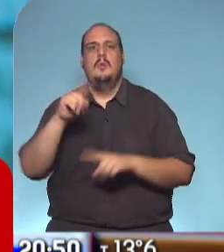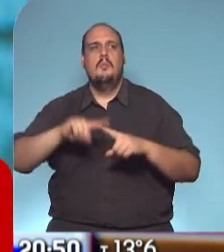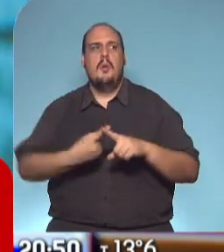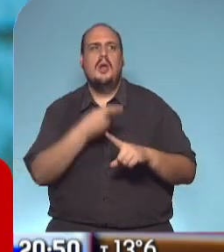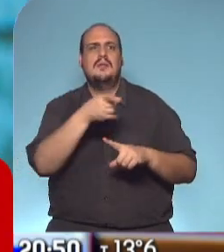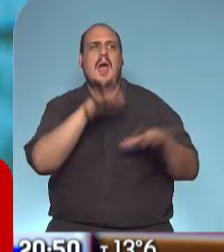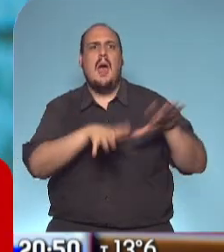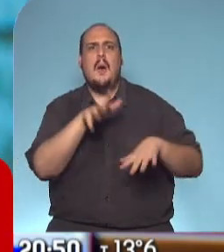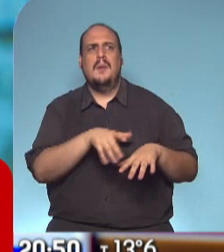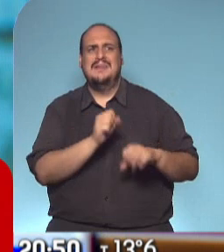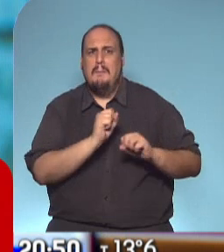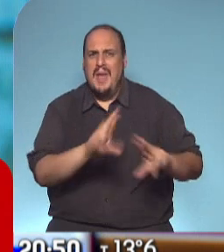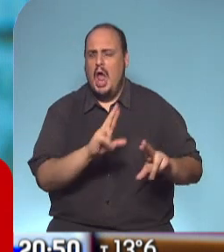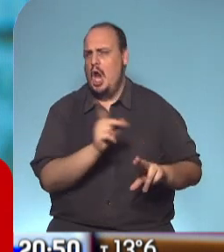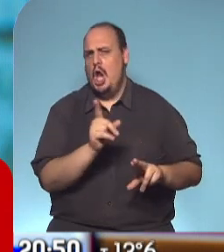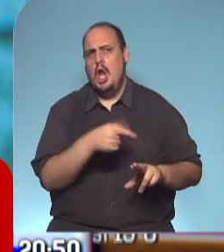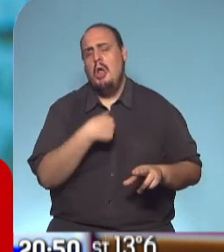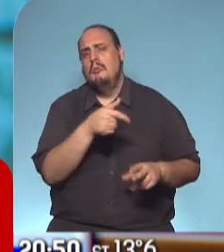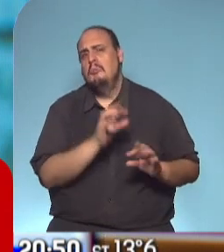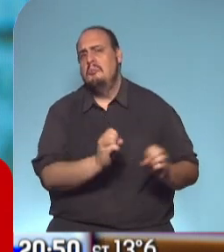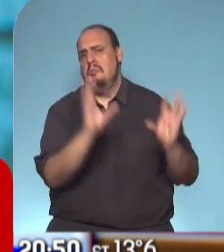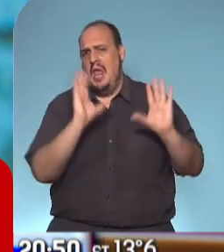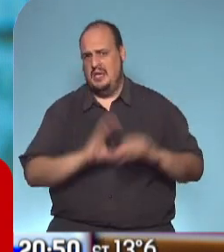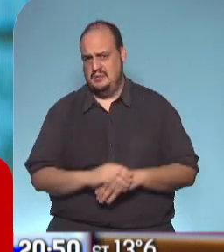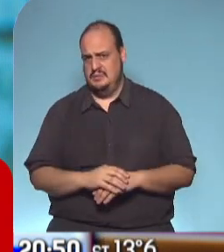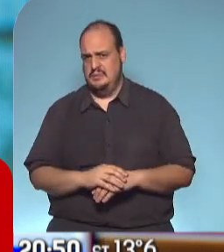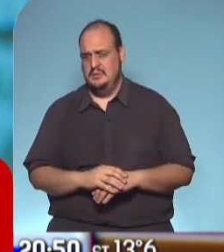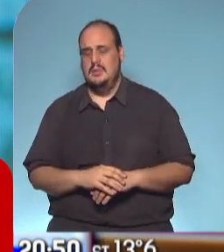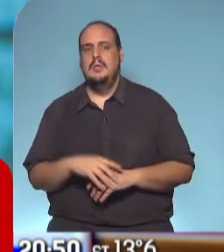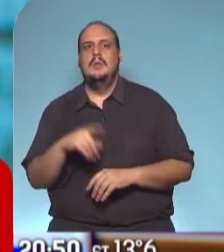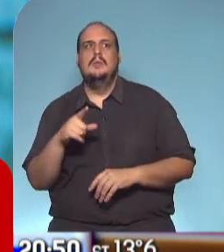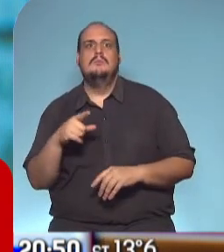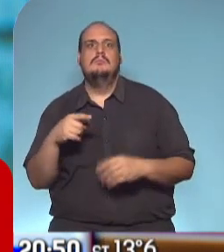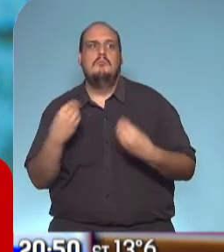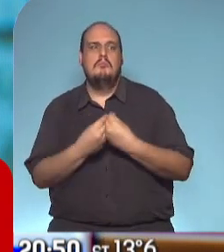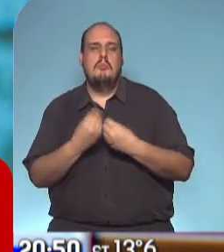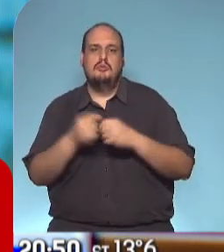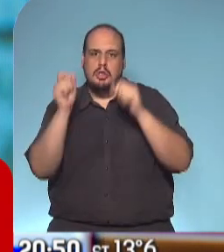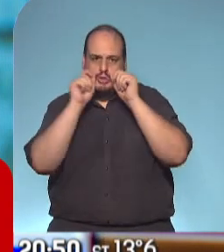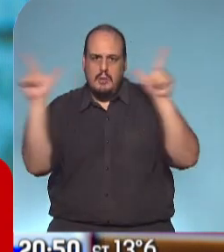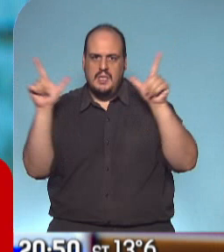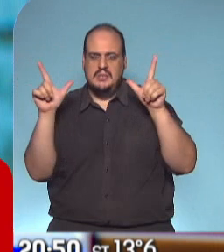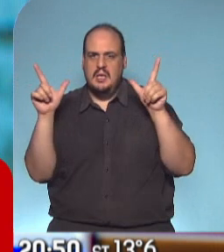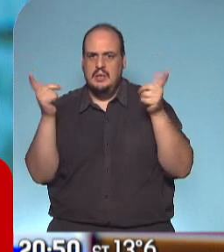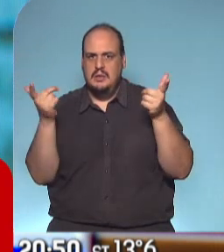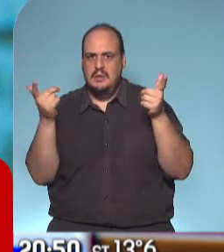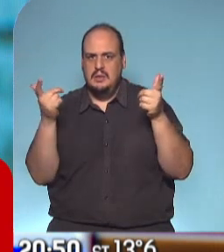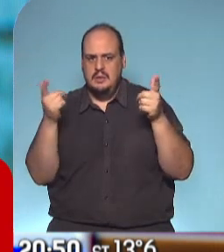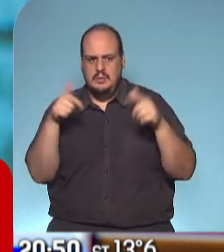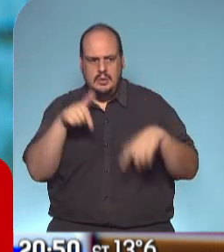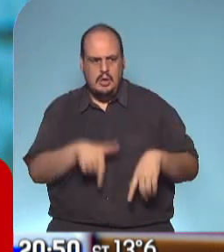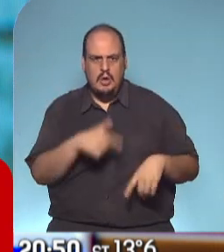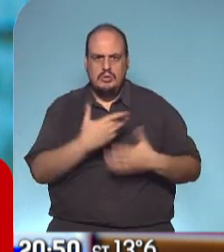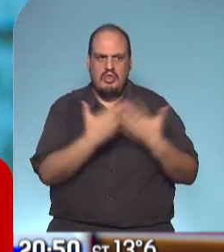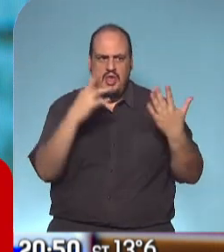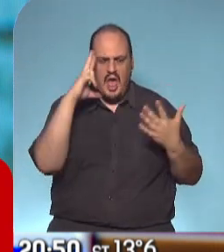menor. Lamentablemente. Entonces, todos estamos, o muchos pueden estar sorprendidos, pero ¿cómo el día de récord de casos